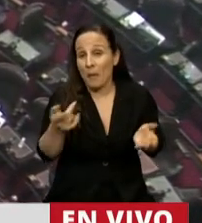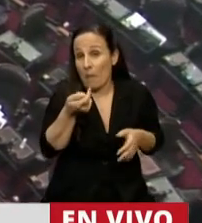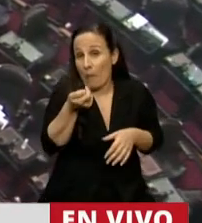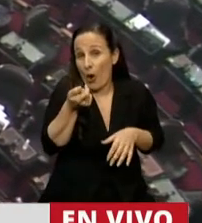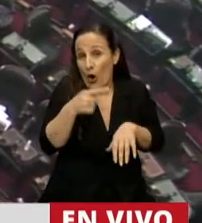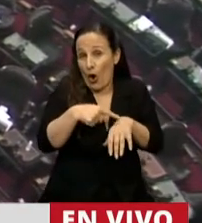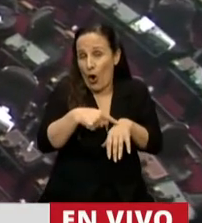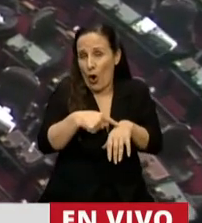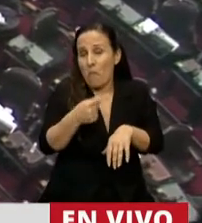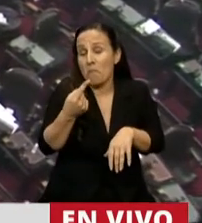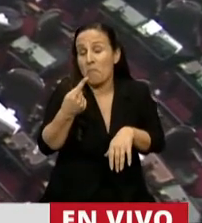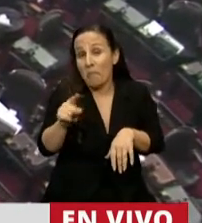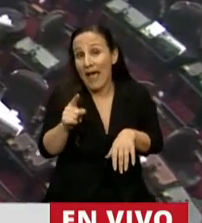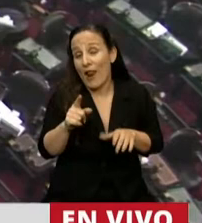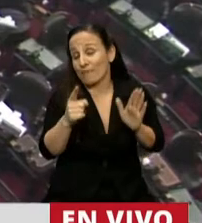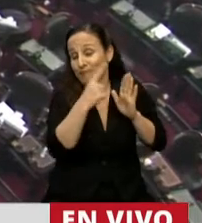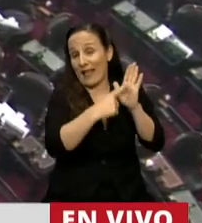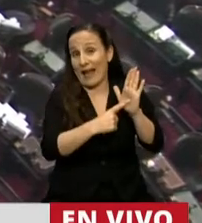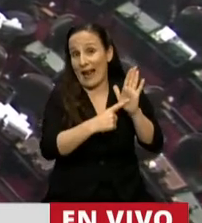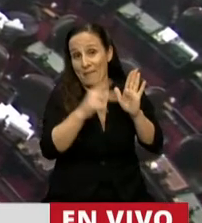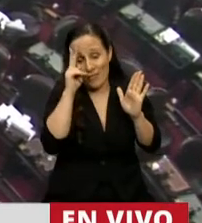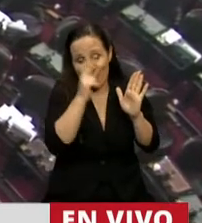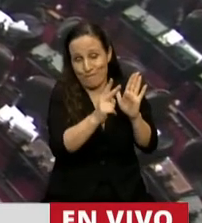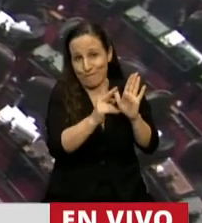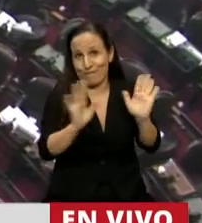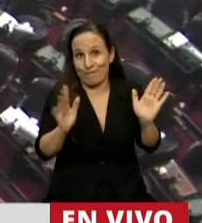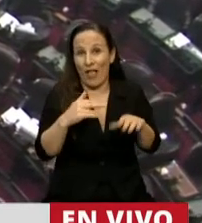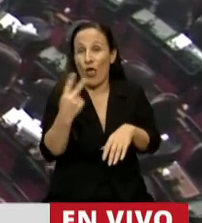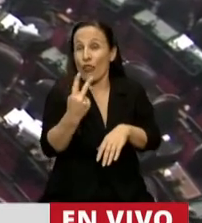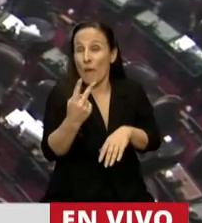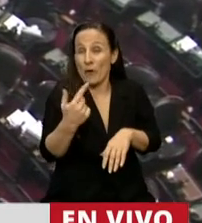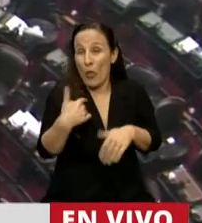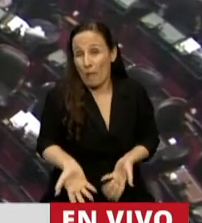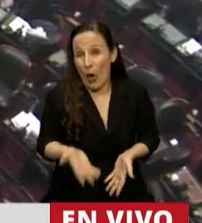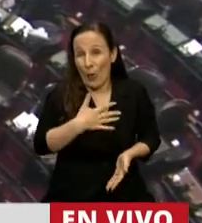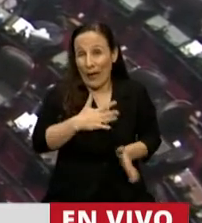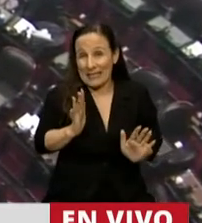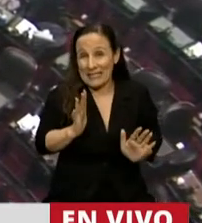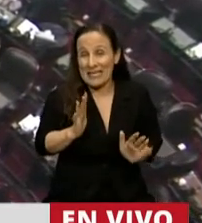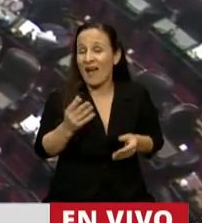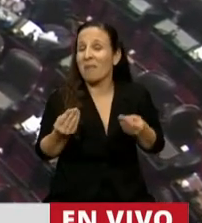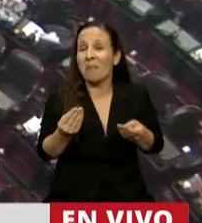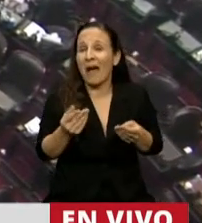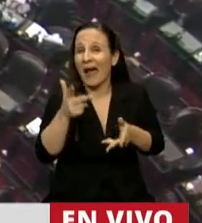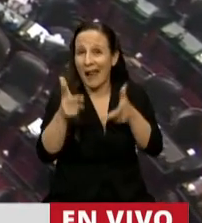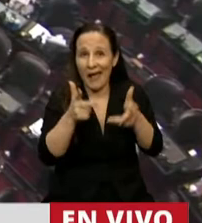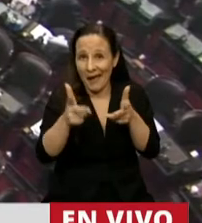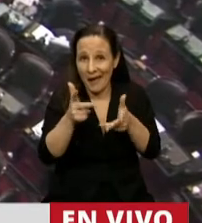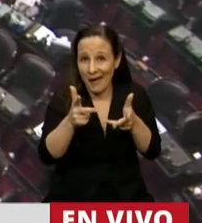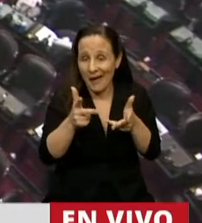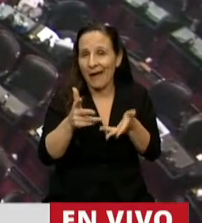muy pocos, pero es parte del reglamento, aprovechar estos dos minutos para referirme